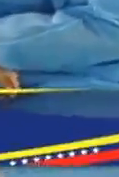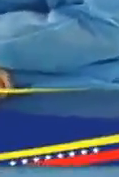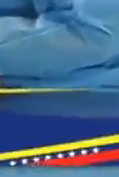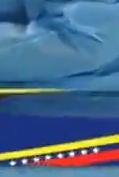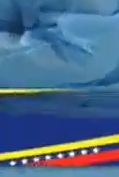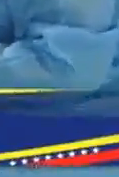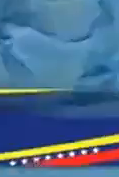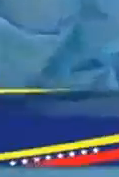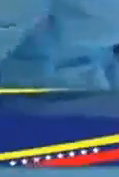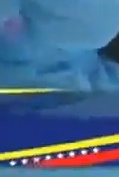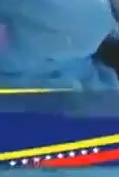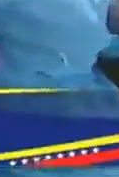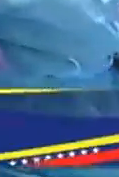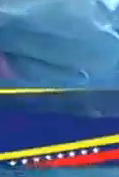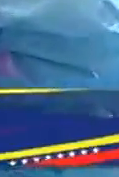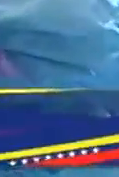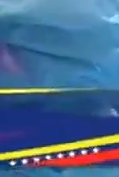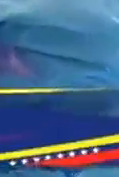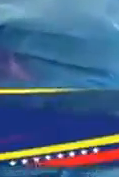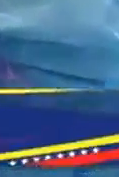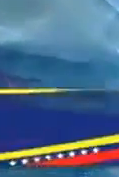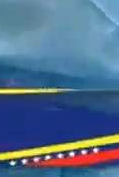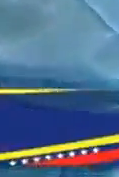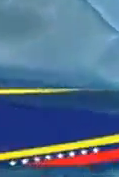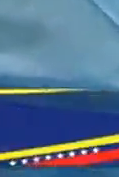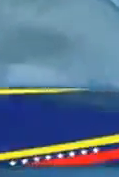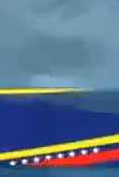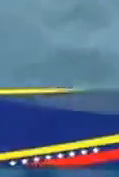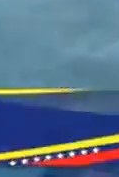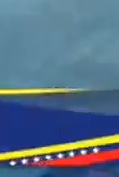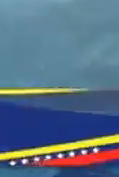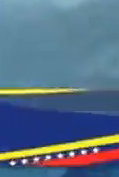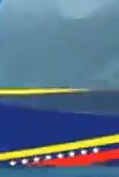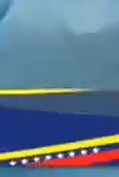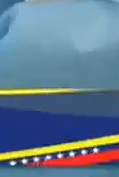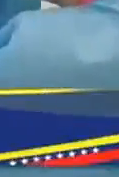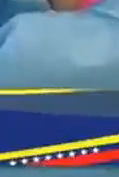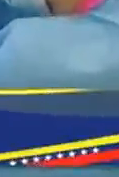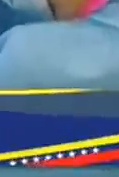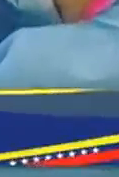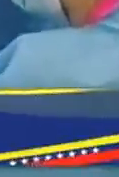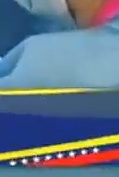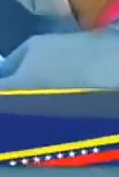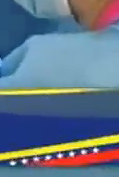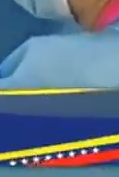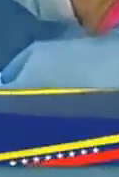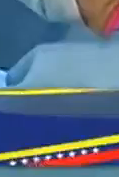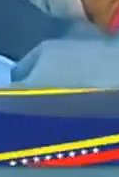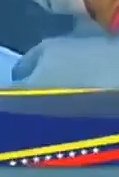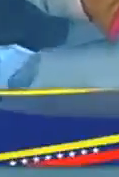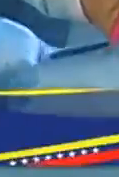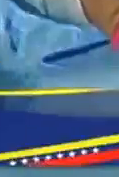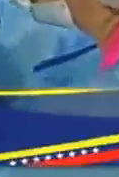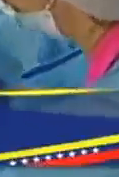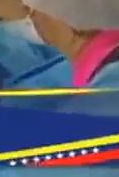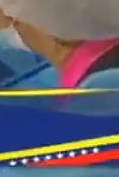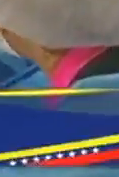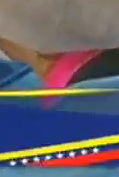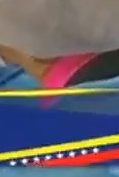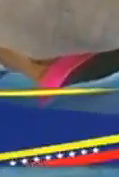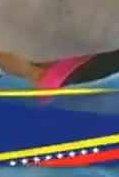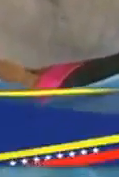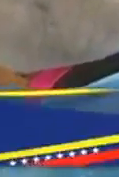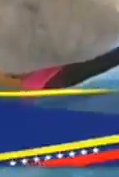complemento que tenemos un proyecto de trabajo para educación inicial complemento que tenemos de educación inicial para crear unos semilleros